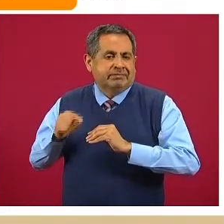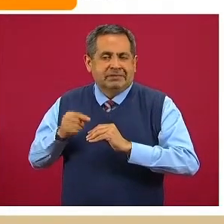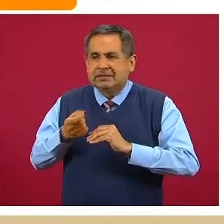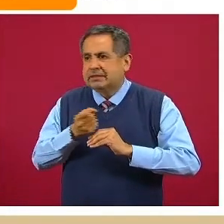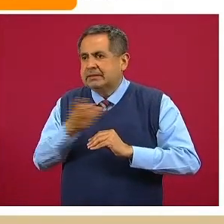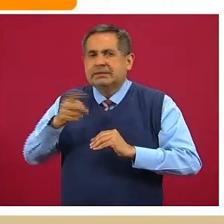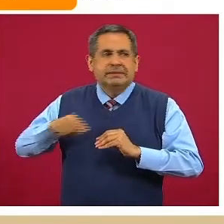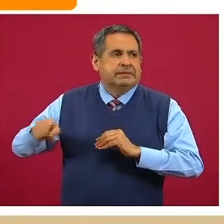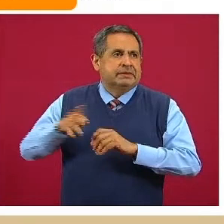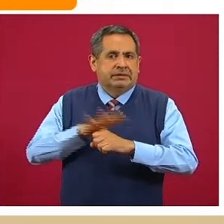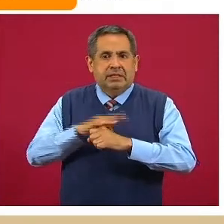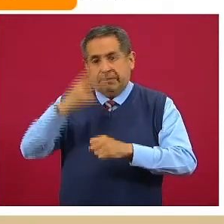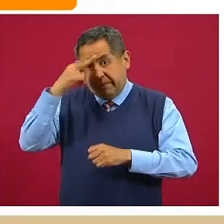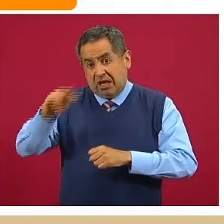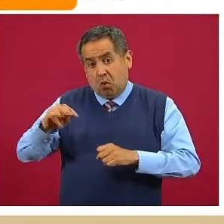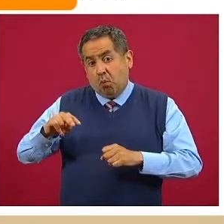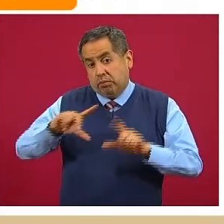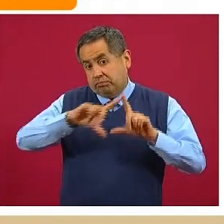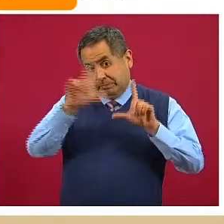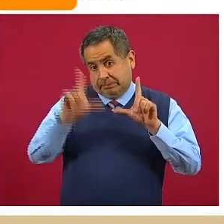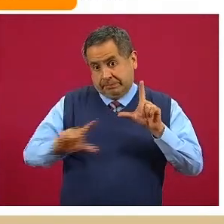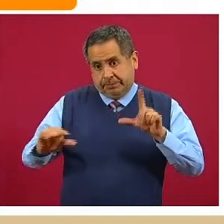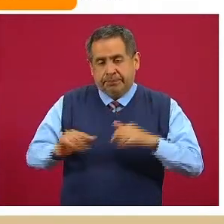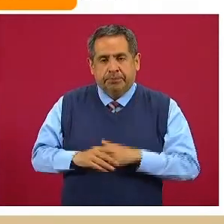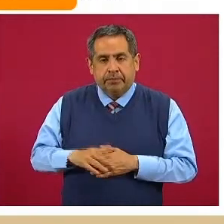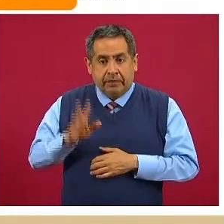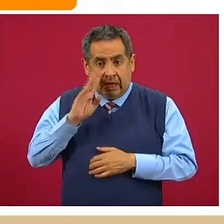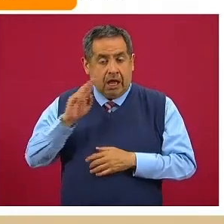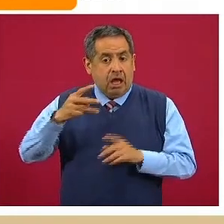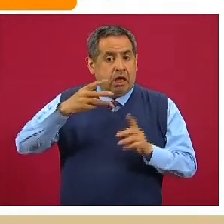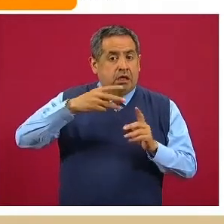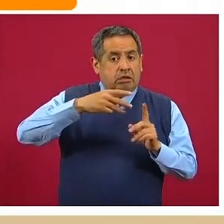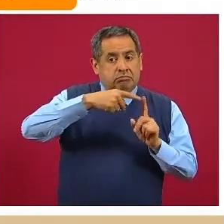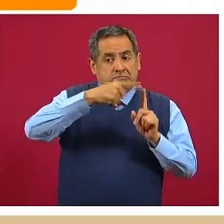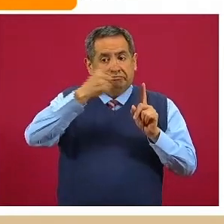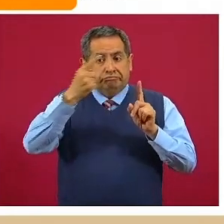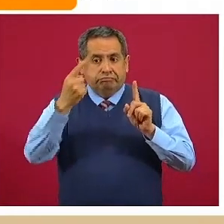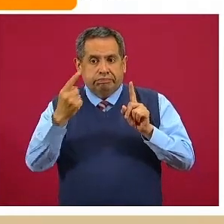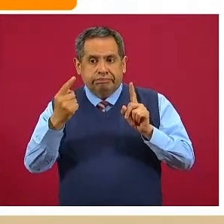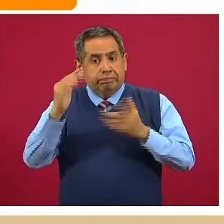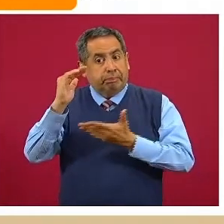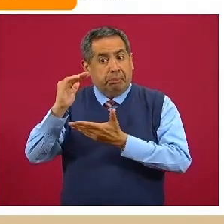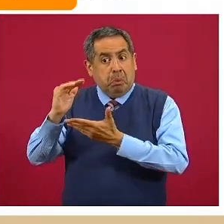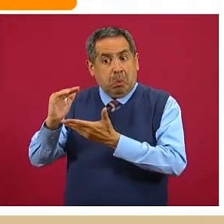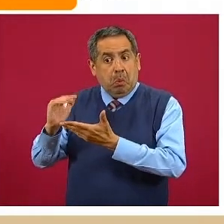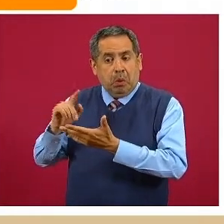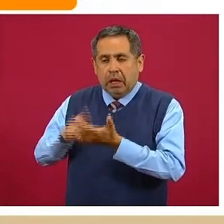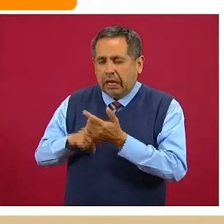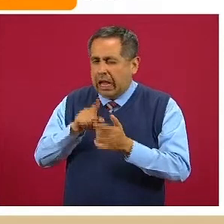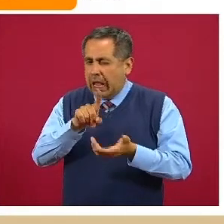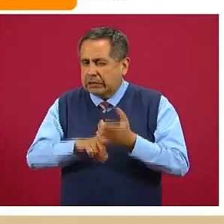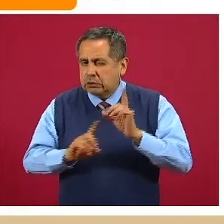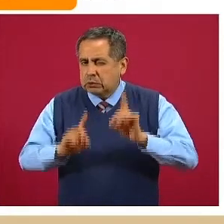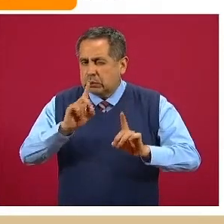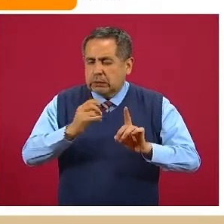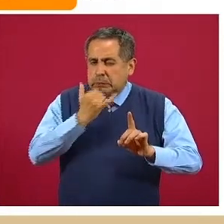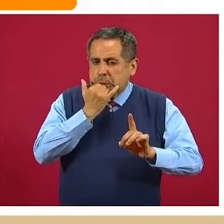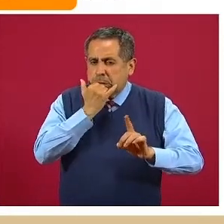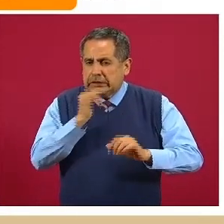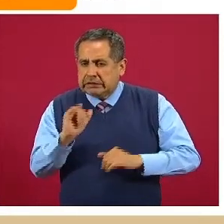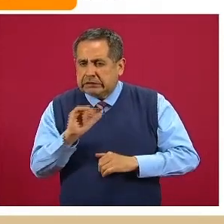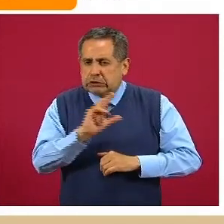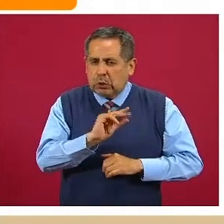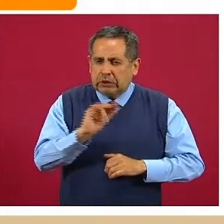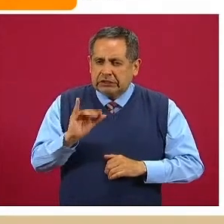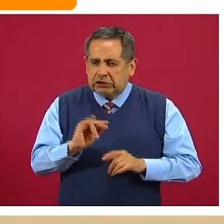en México. Ya veíamos la reducción en la carga precisamente de personas sospechosas, que es la altura total